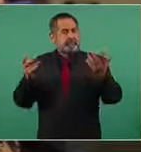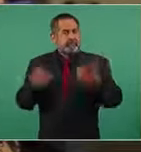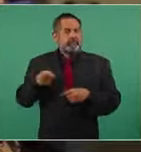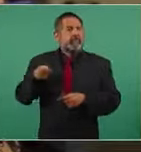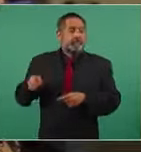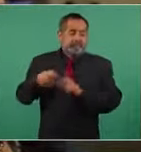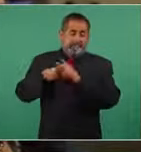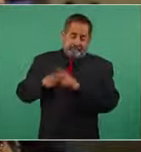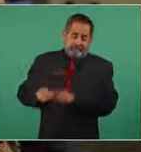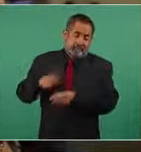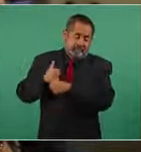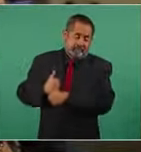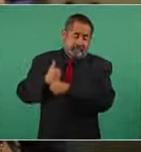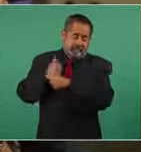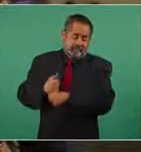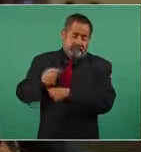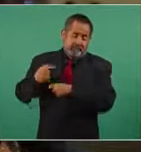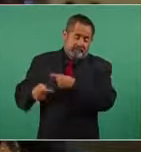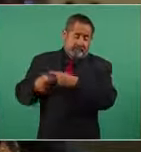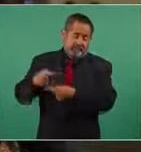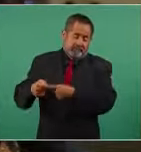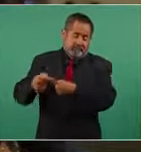empezó pues esta lucha